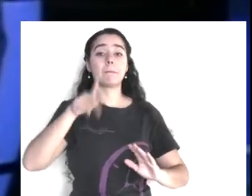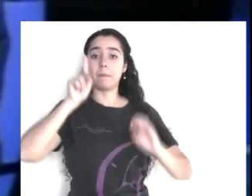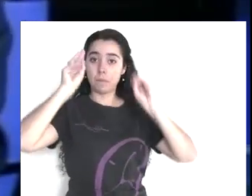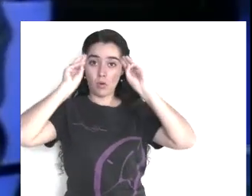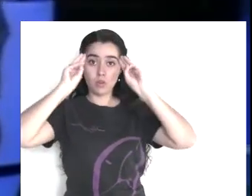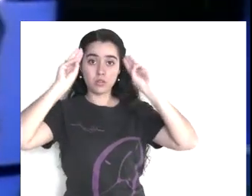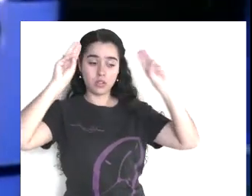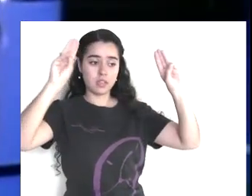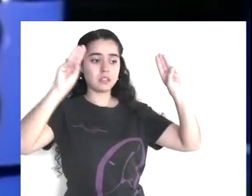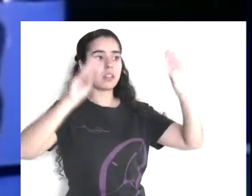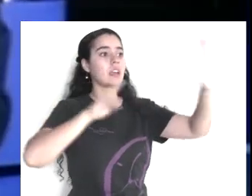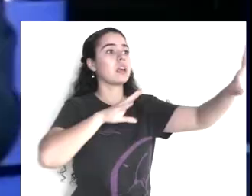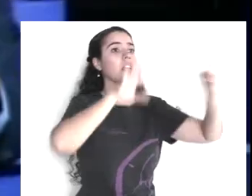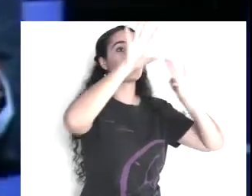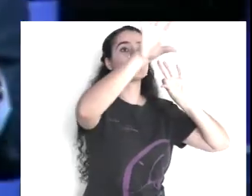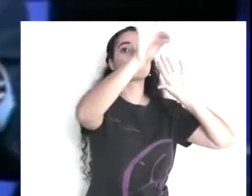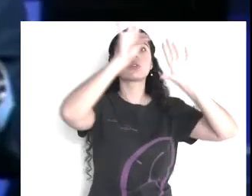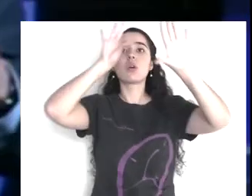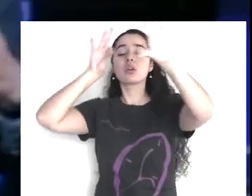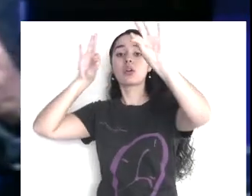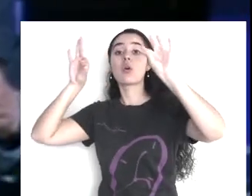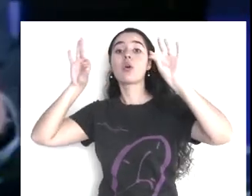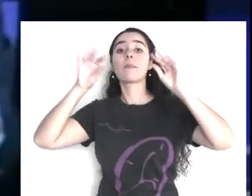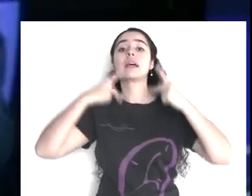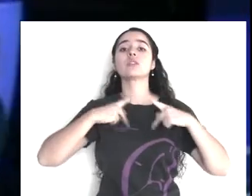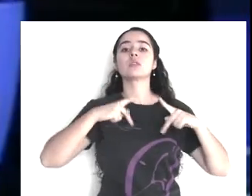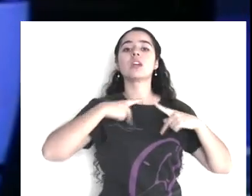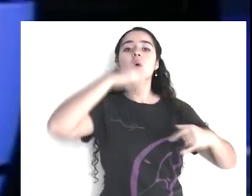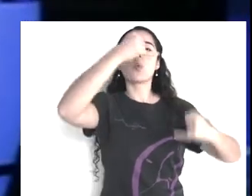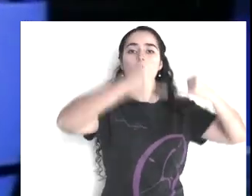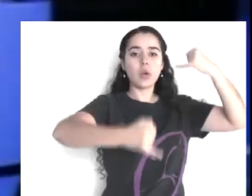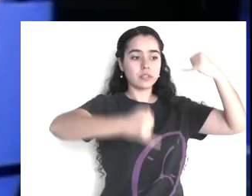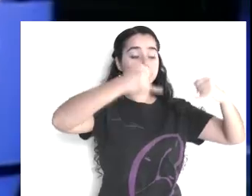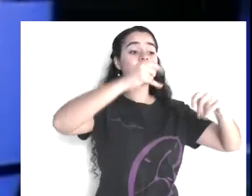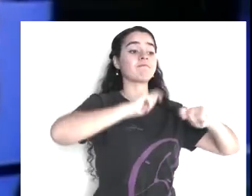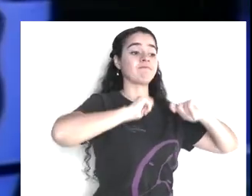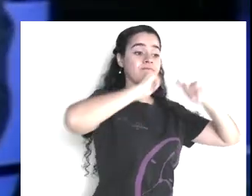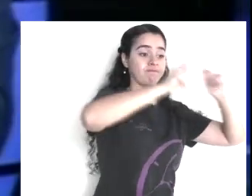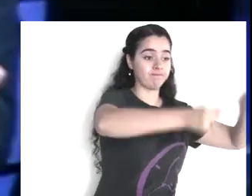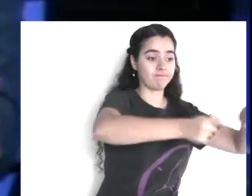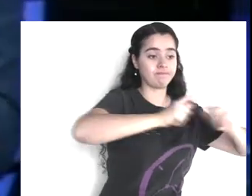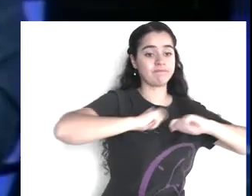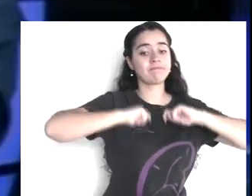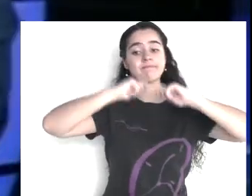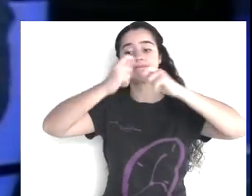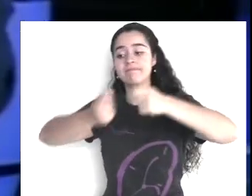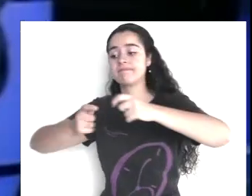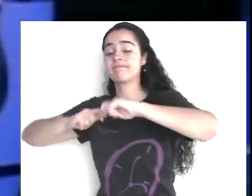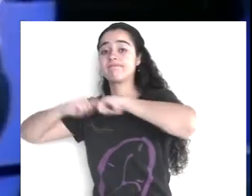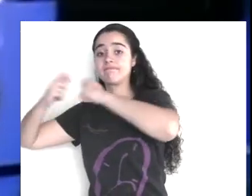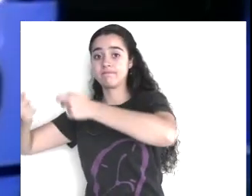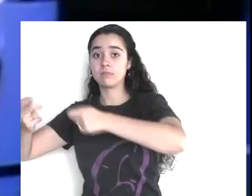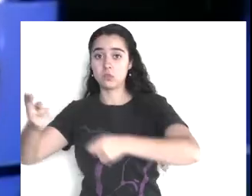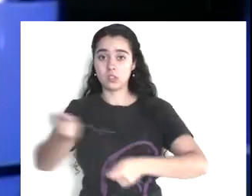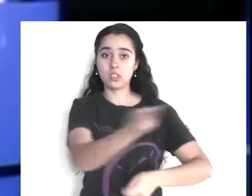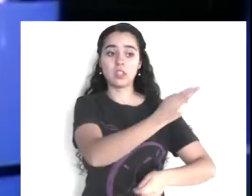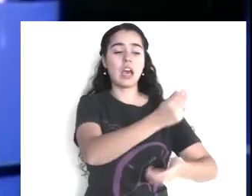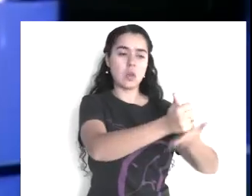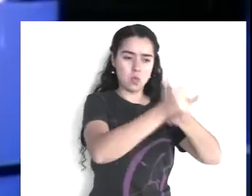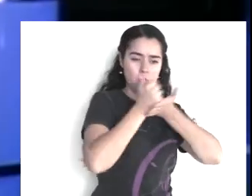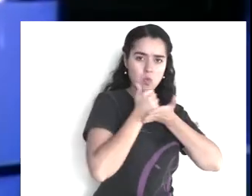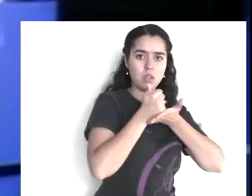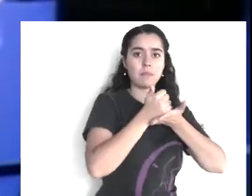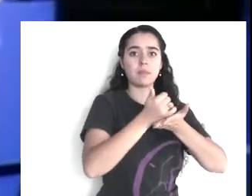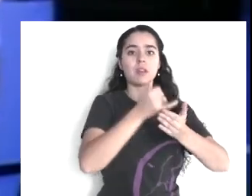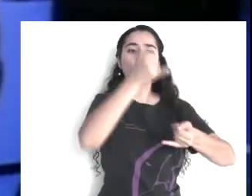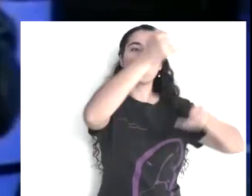abajo de él, él los había preparado, entonces, había ocasiones, habría, vendrían ocasiones, en